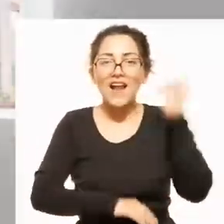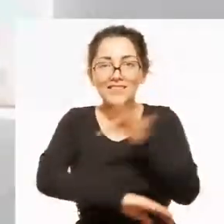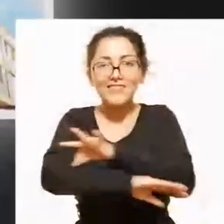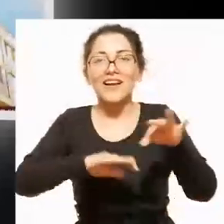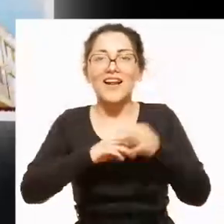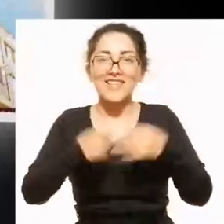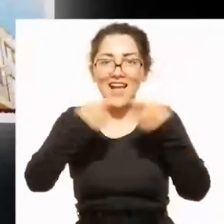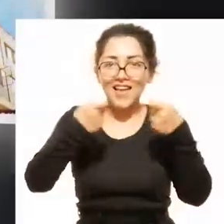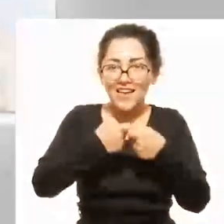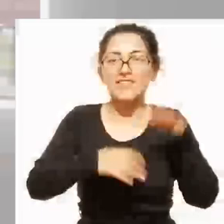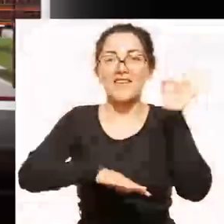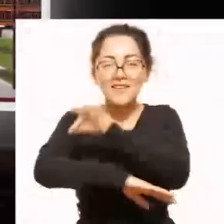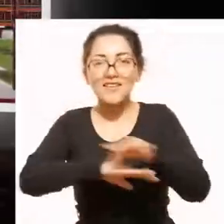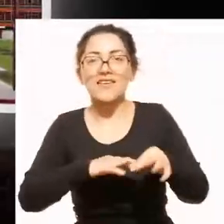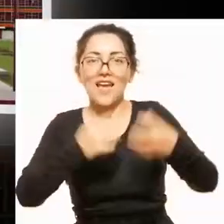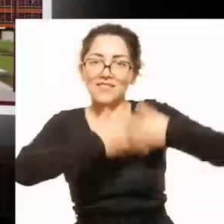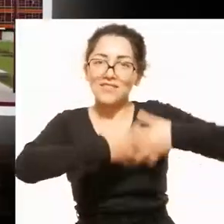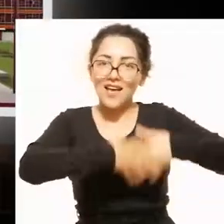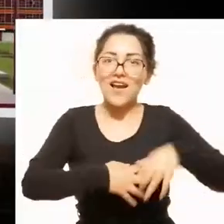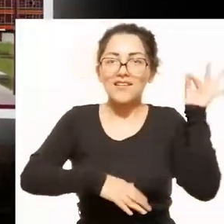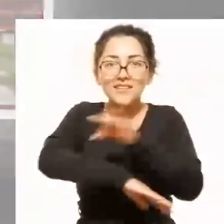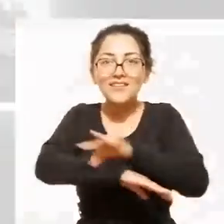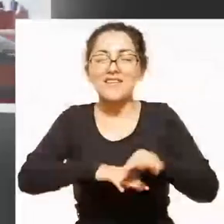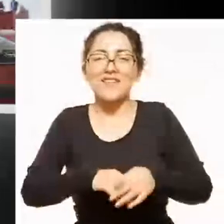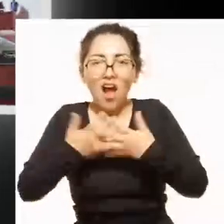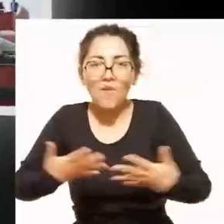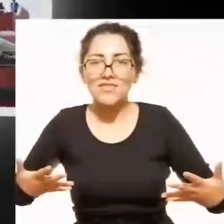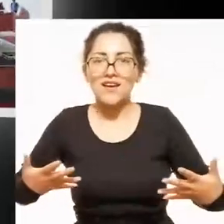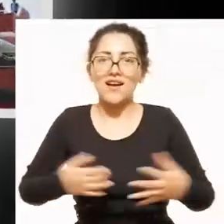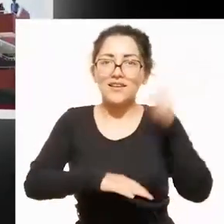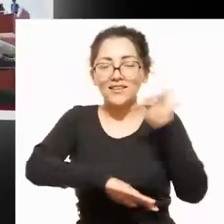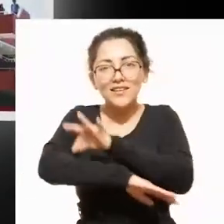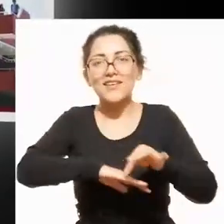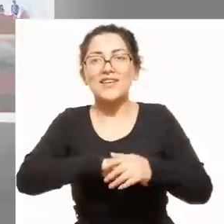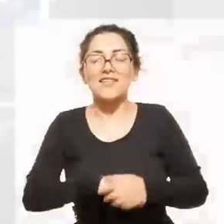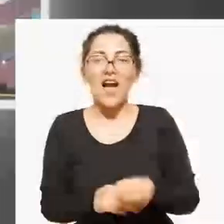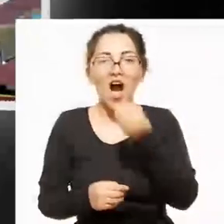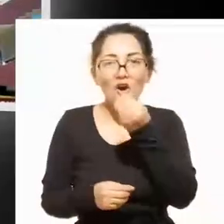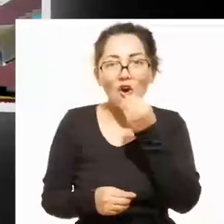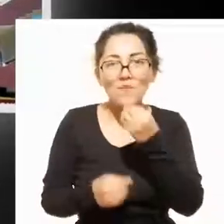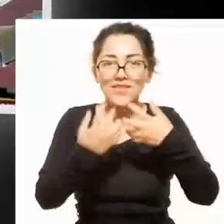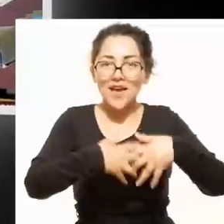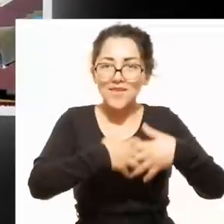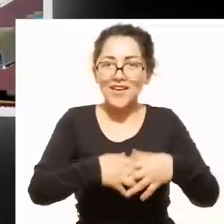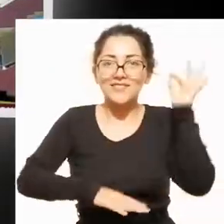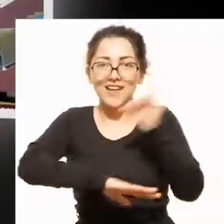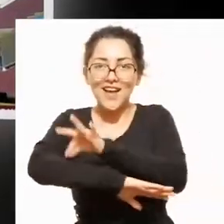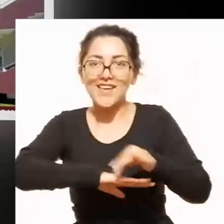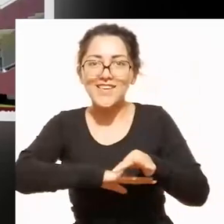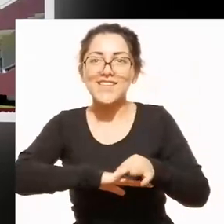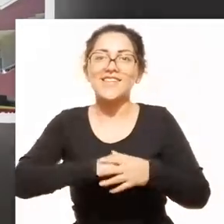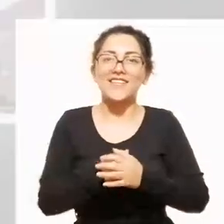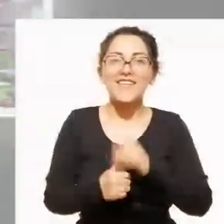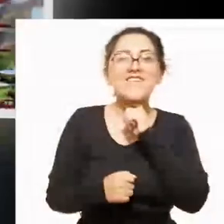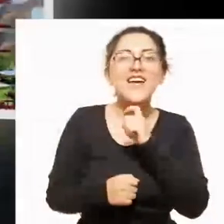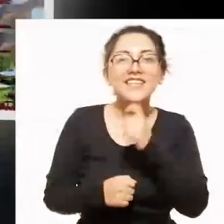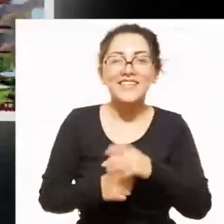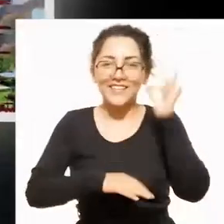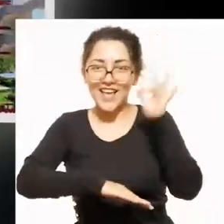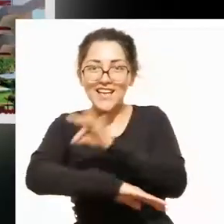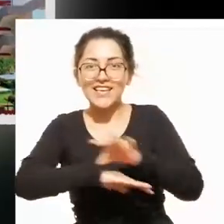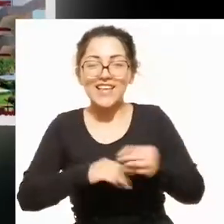Ingeniería Eléctrica, Ingeniería Industrial, Ingeniería de Materiales, Ingeniería de Industrias Alimentarias,